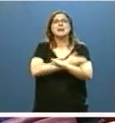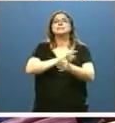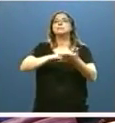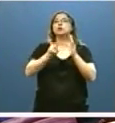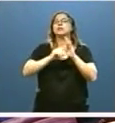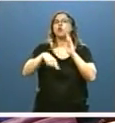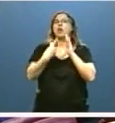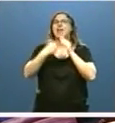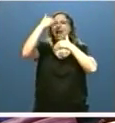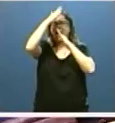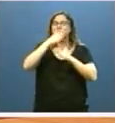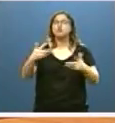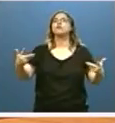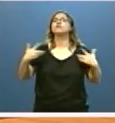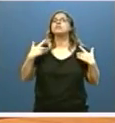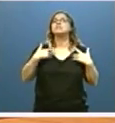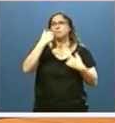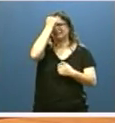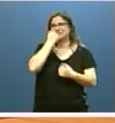de atención a las víctimas del terrorismo.